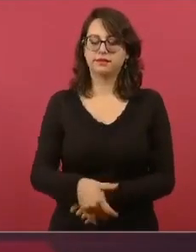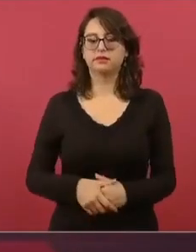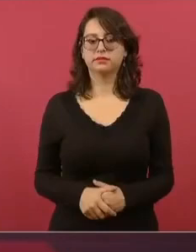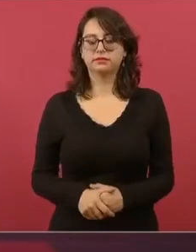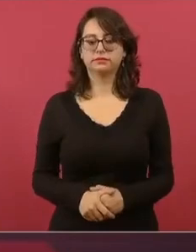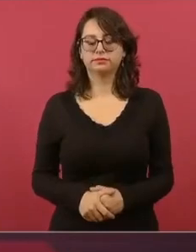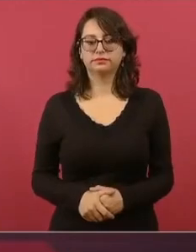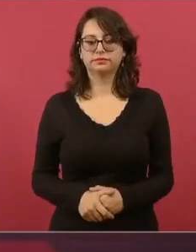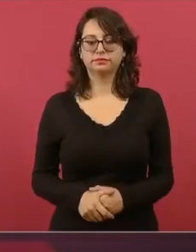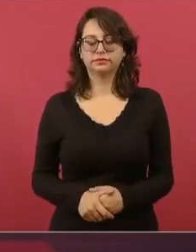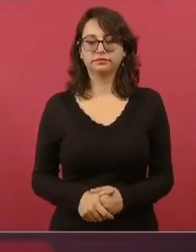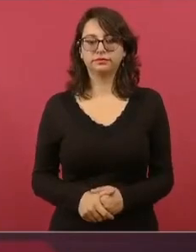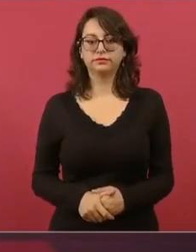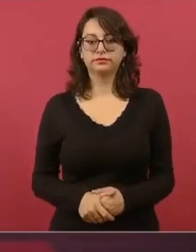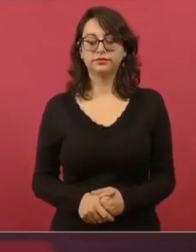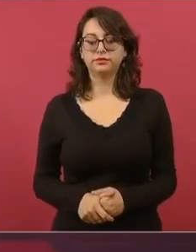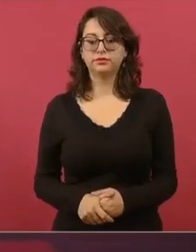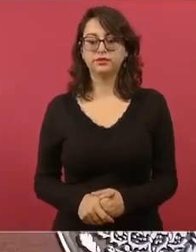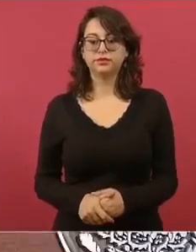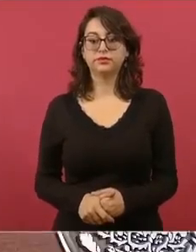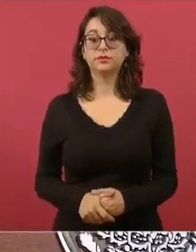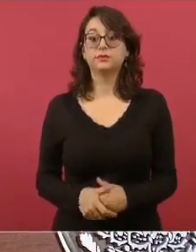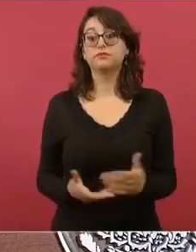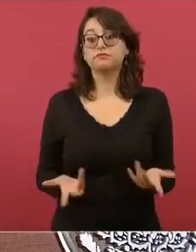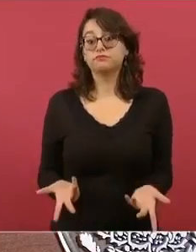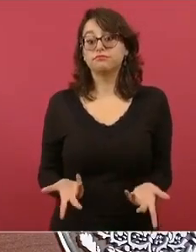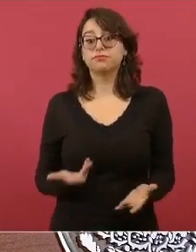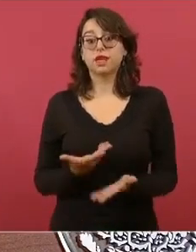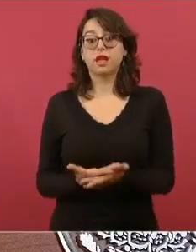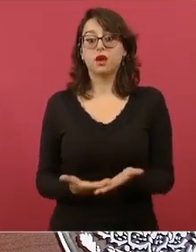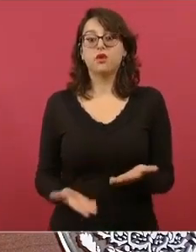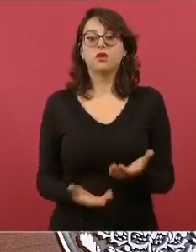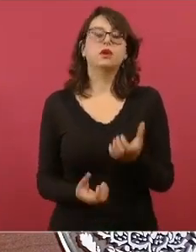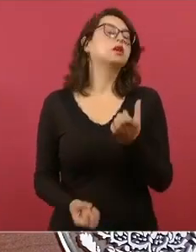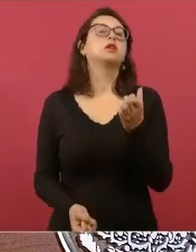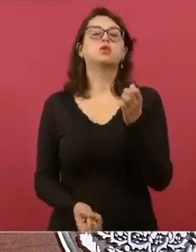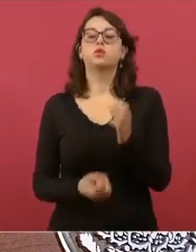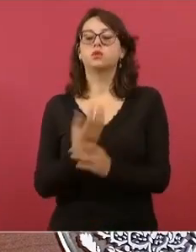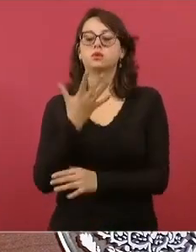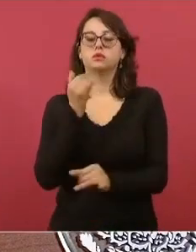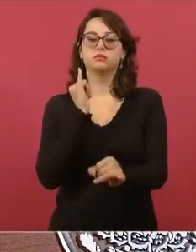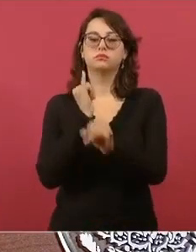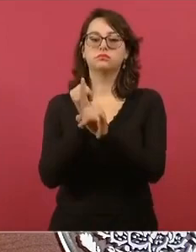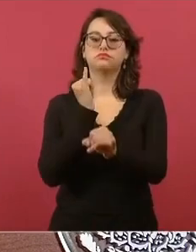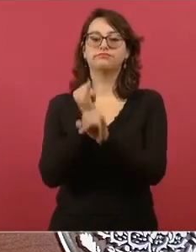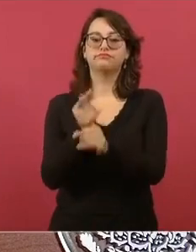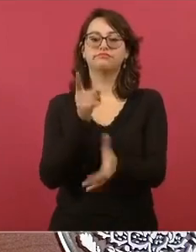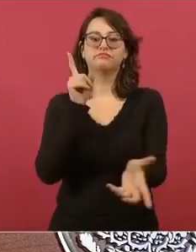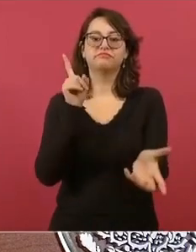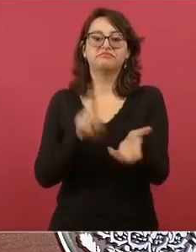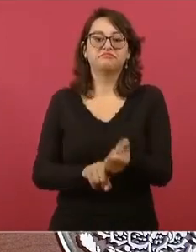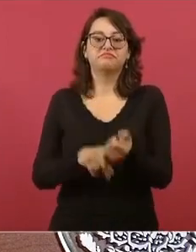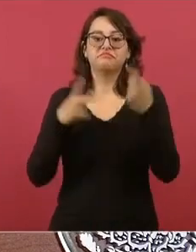Y las redes también, los ciudadanos, que